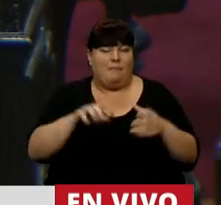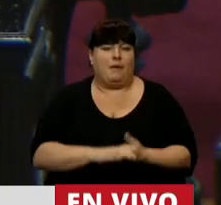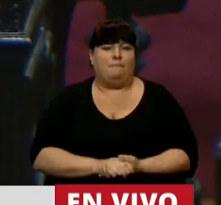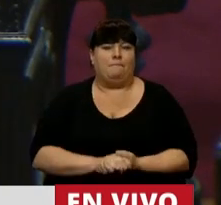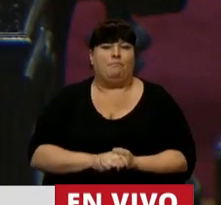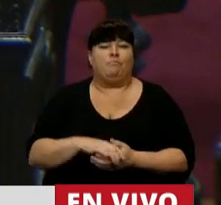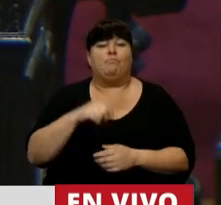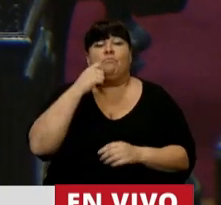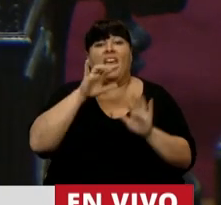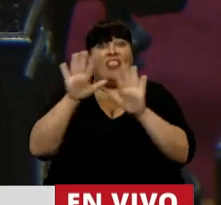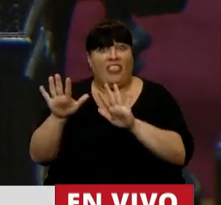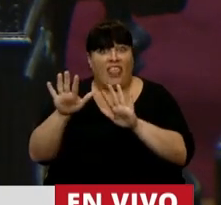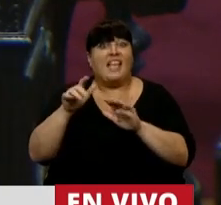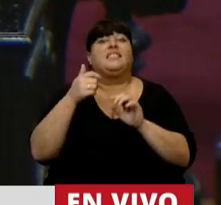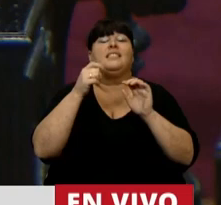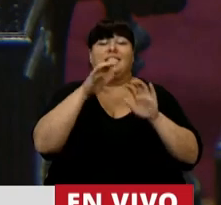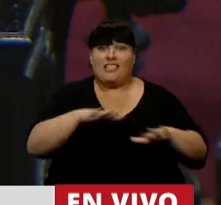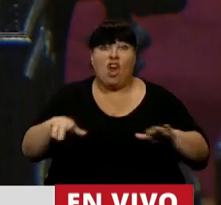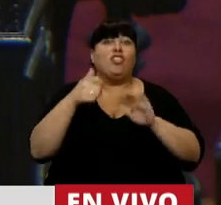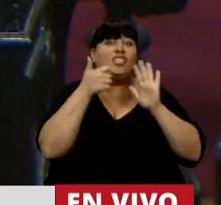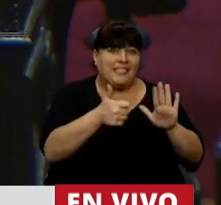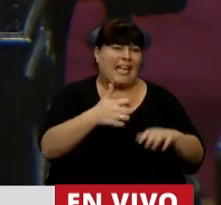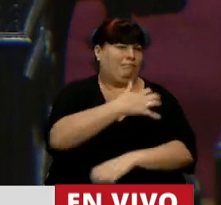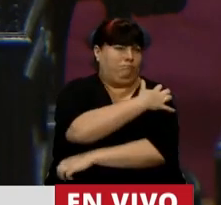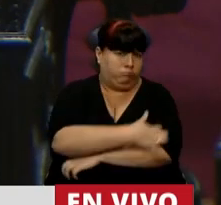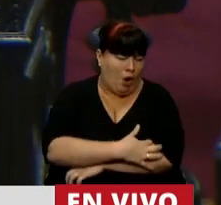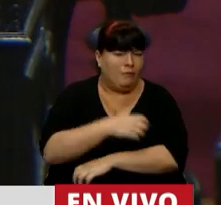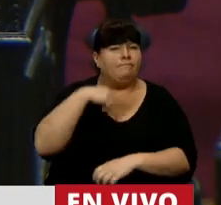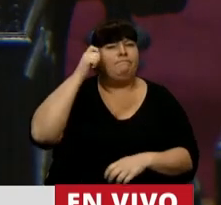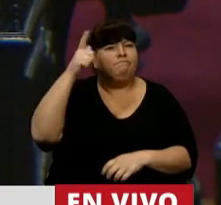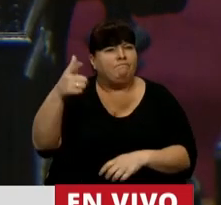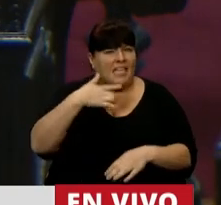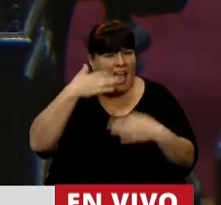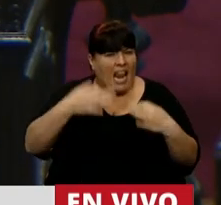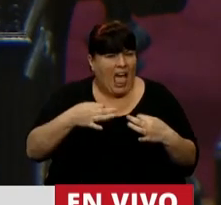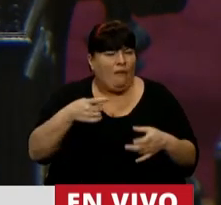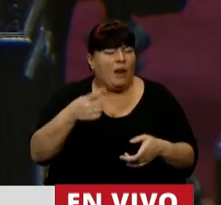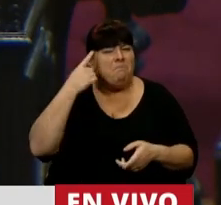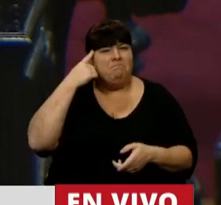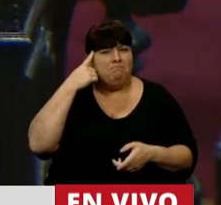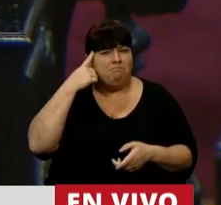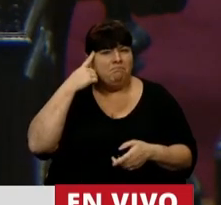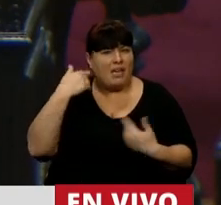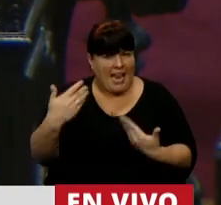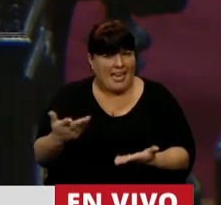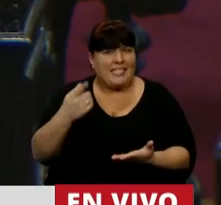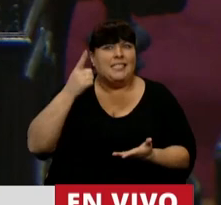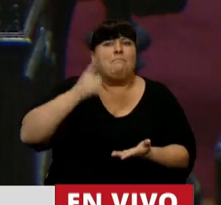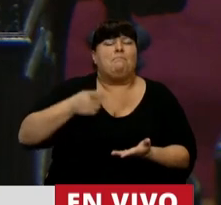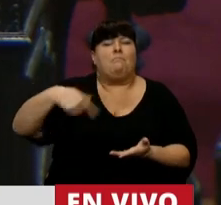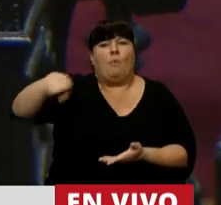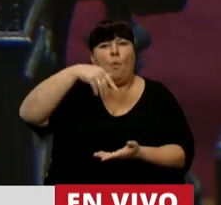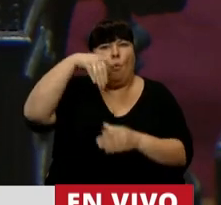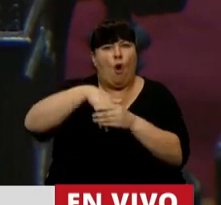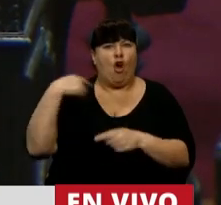con 6 de cada 10 niños sumergidos en la pobreza. Y uno se pregunta si en definitiva estamos honrando el mandato popular,